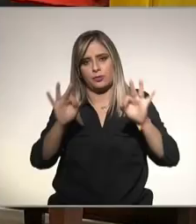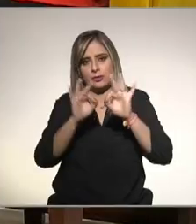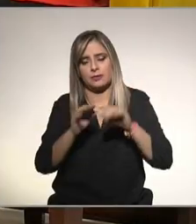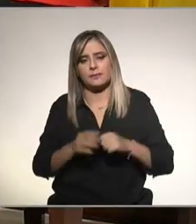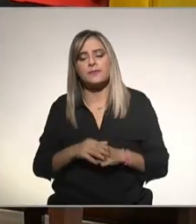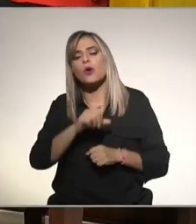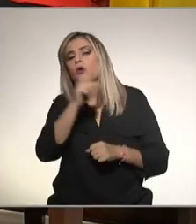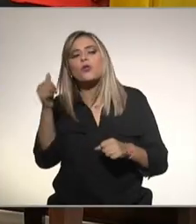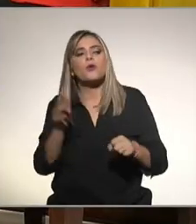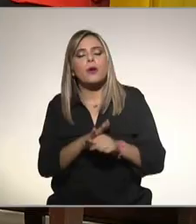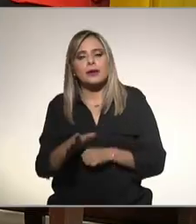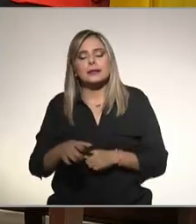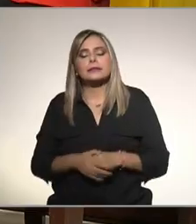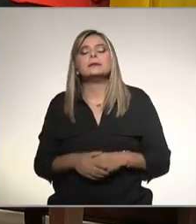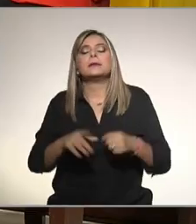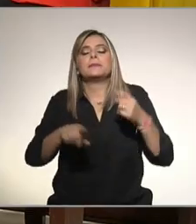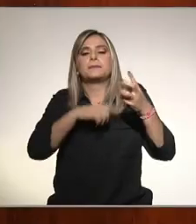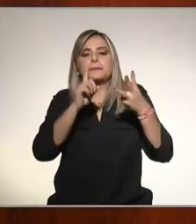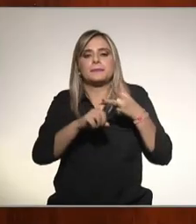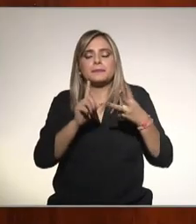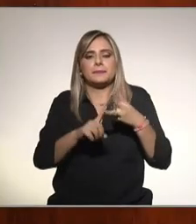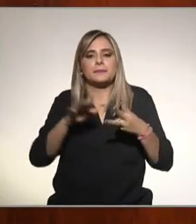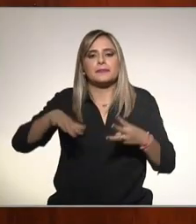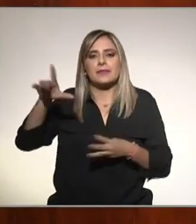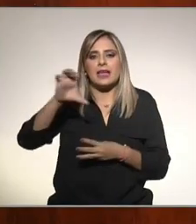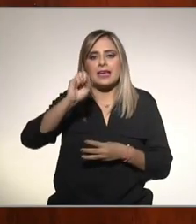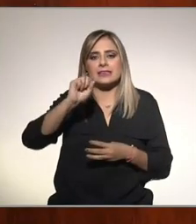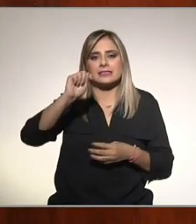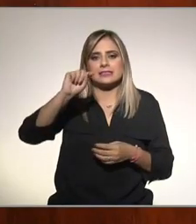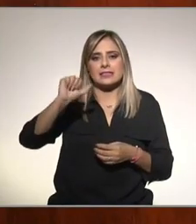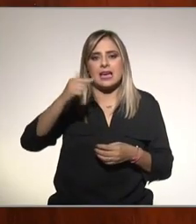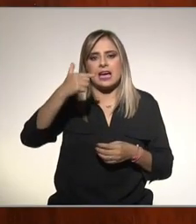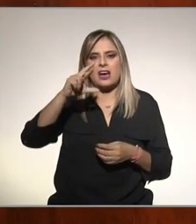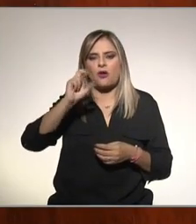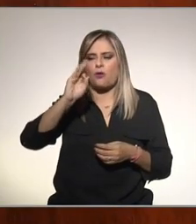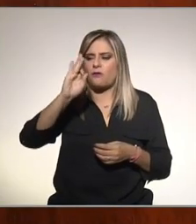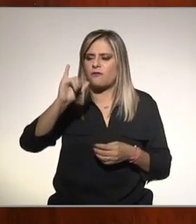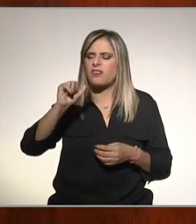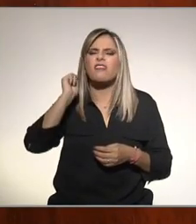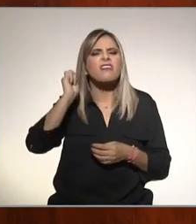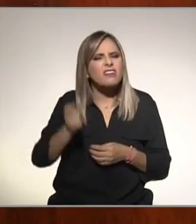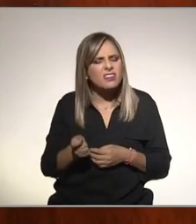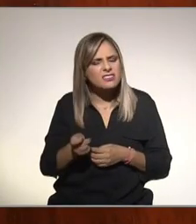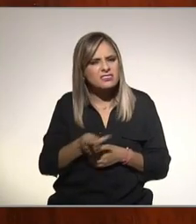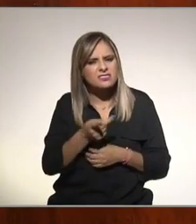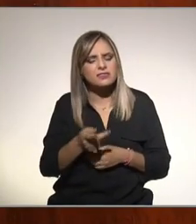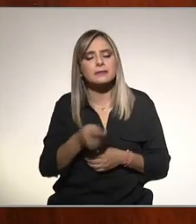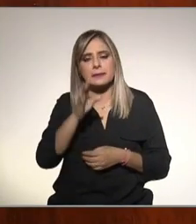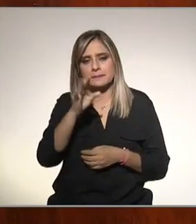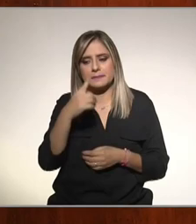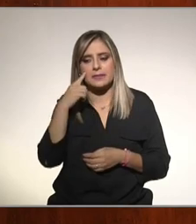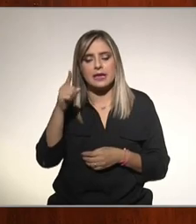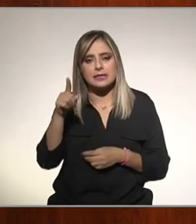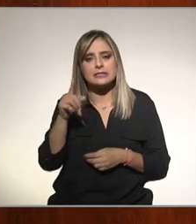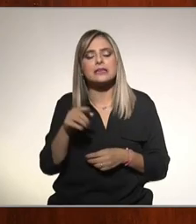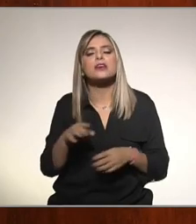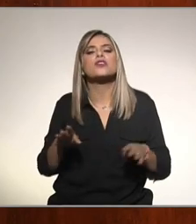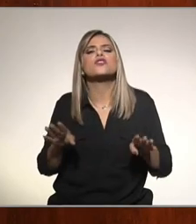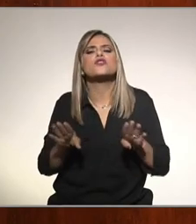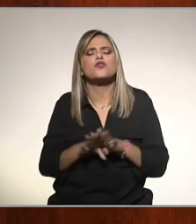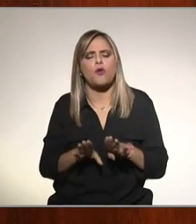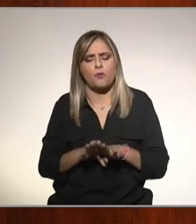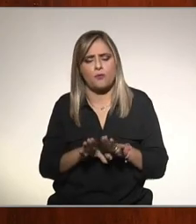estudio otros estudios son la elastografía ¿qué es esto doctora? esto es medir a través